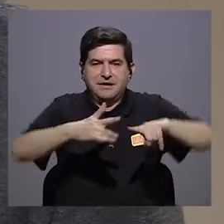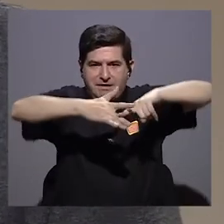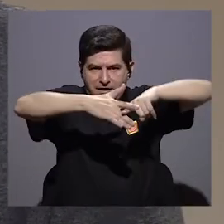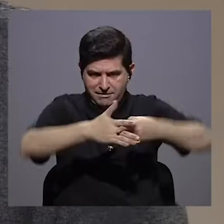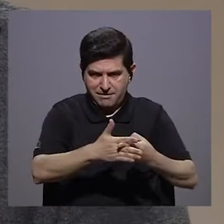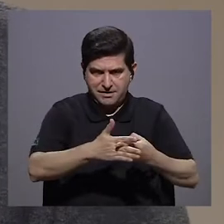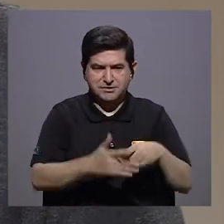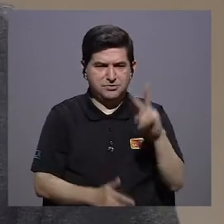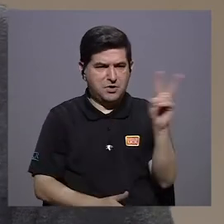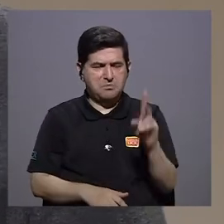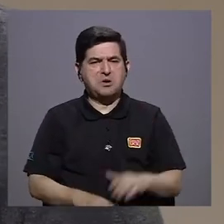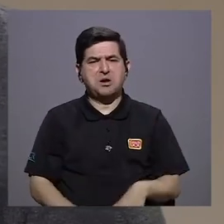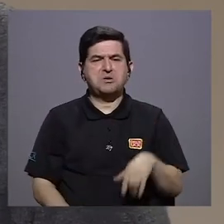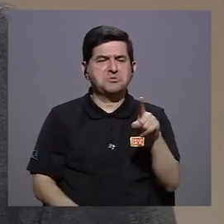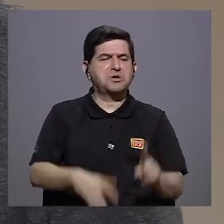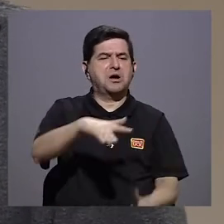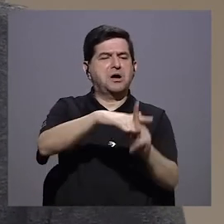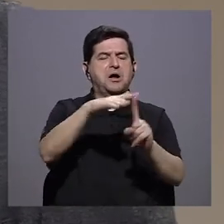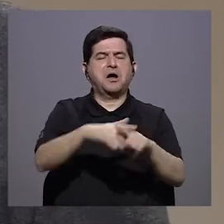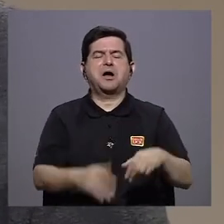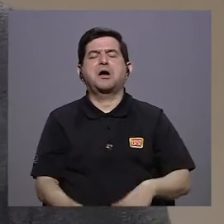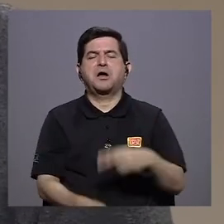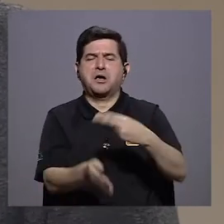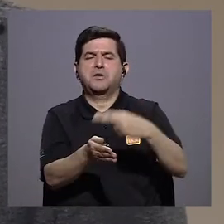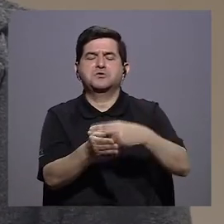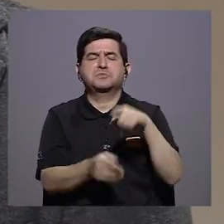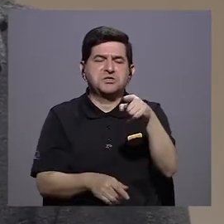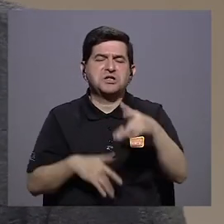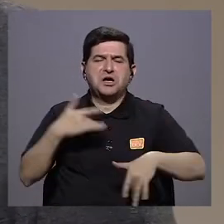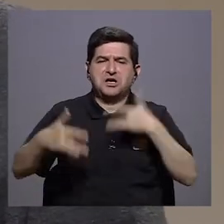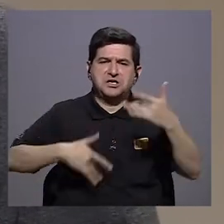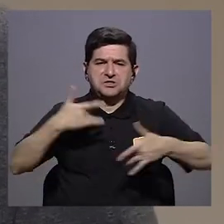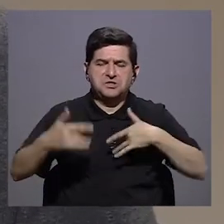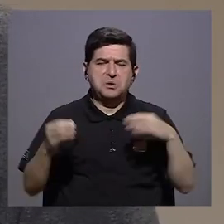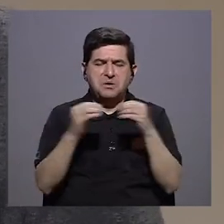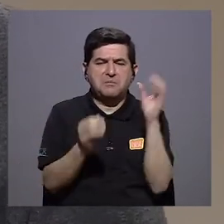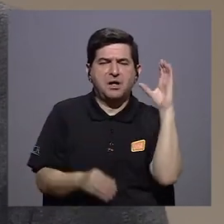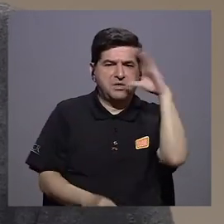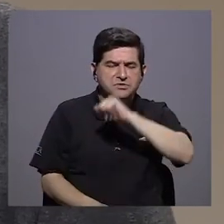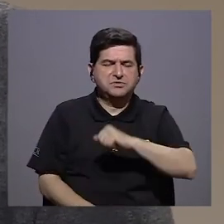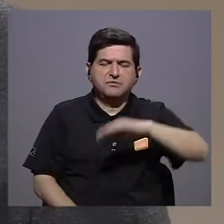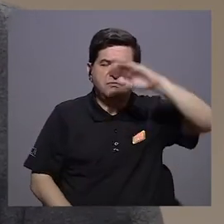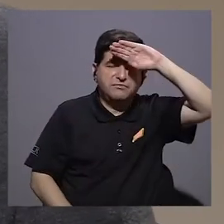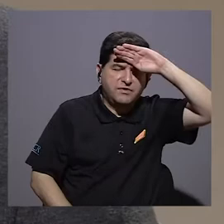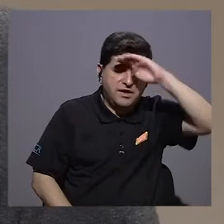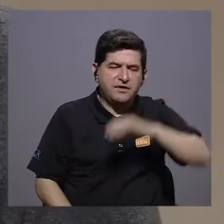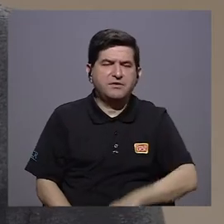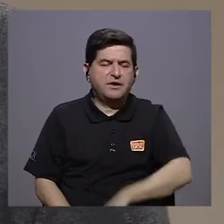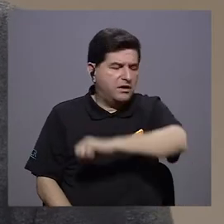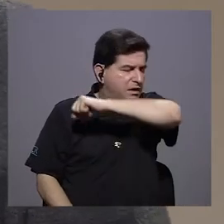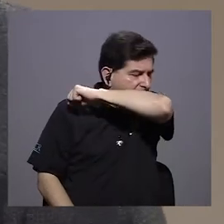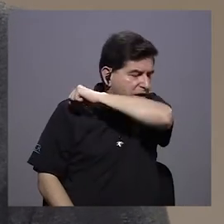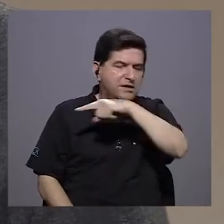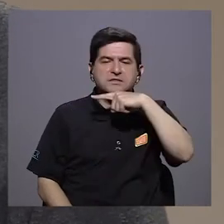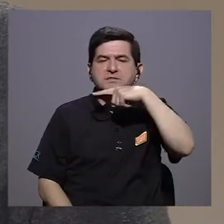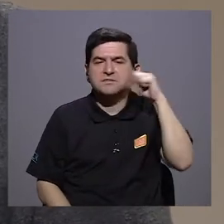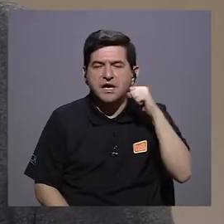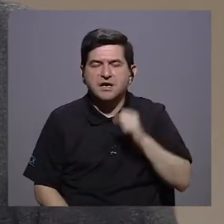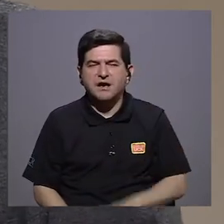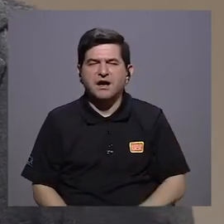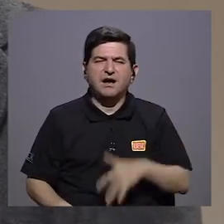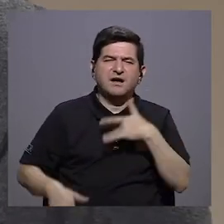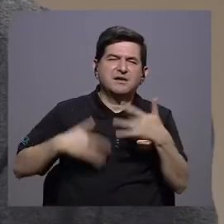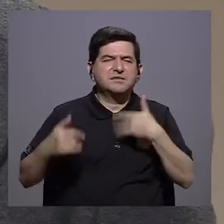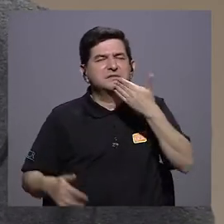comienzo, el virus aparecía en hospitales con esos síntomas, ¿verdad? Porque era lo que era más visible, la fiebre, la tos seca, un poquito de malestar